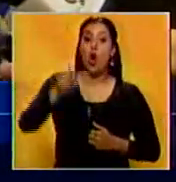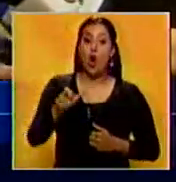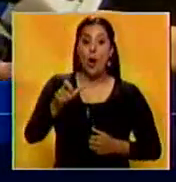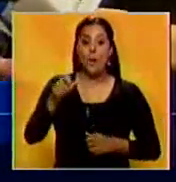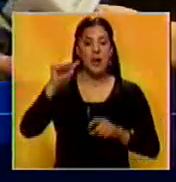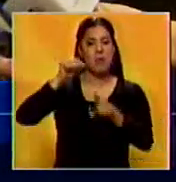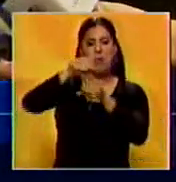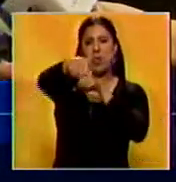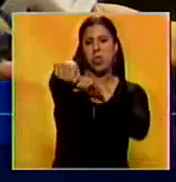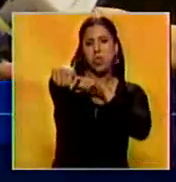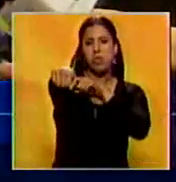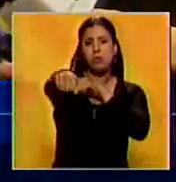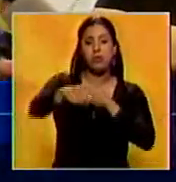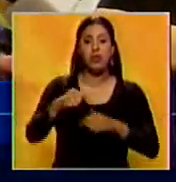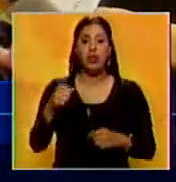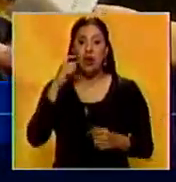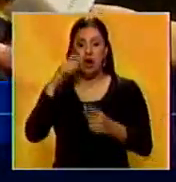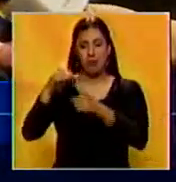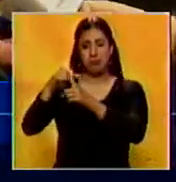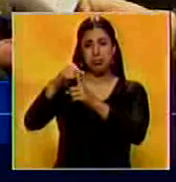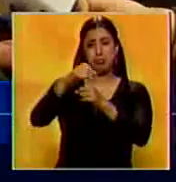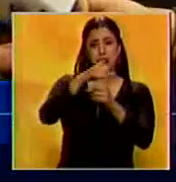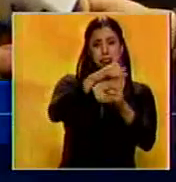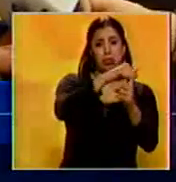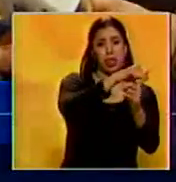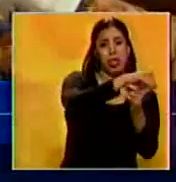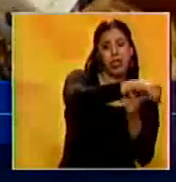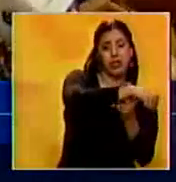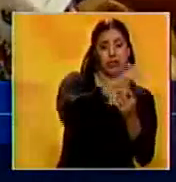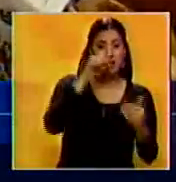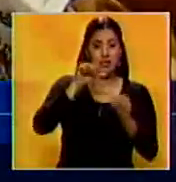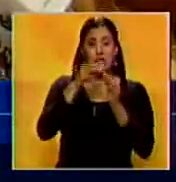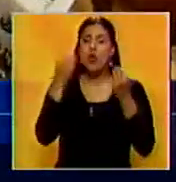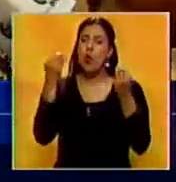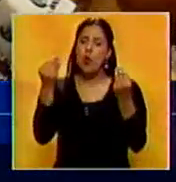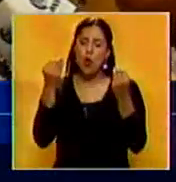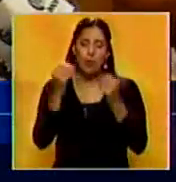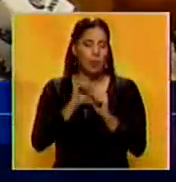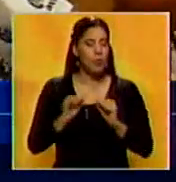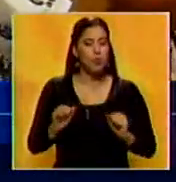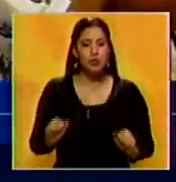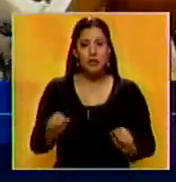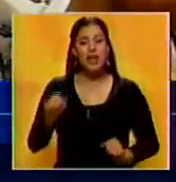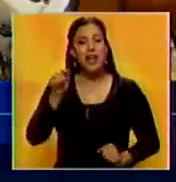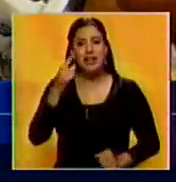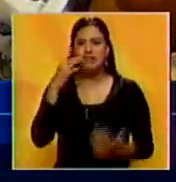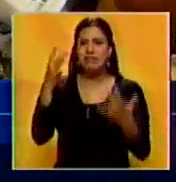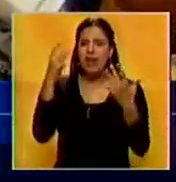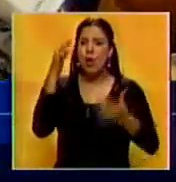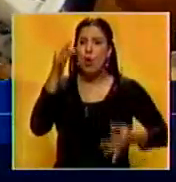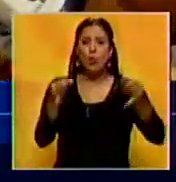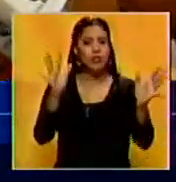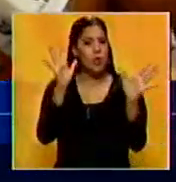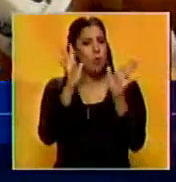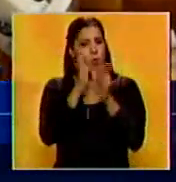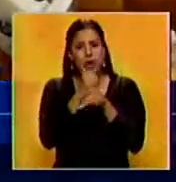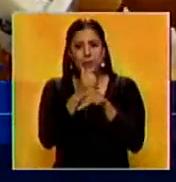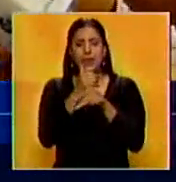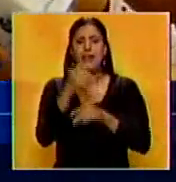señor viene y le pasa por encima. Arrastrándolo hasta allá, hasta la distancia de allá. ¿Cómo es posible que se vea eso? Una injusticia.